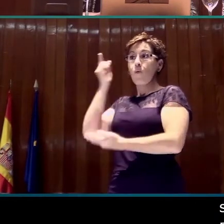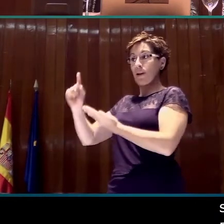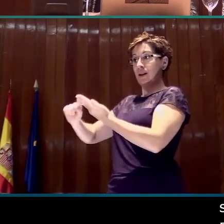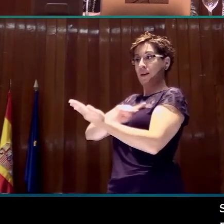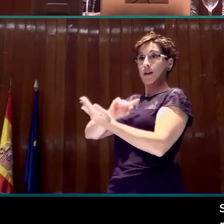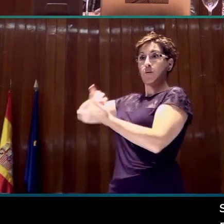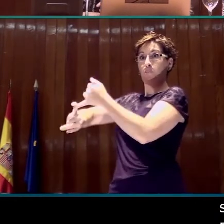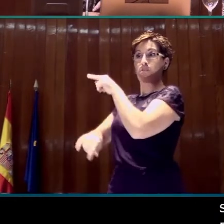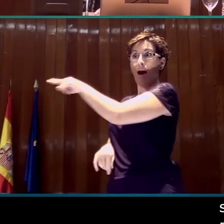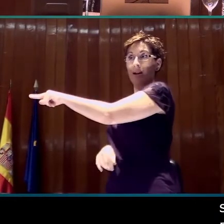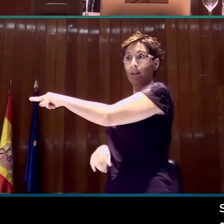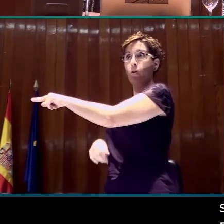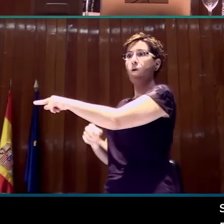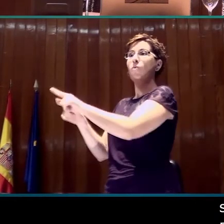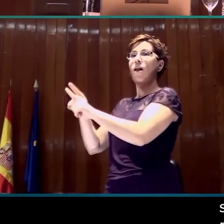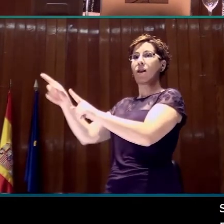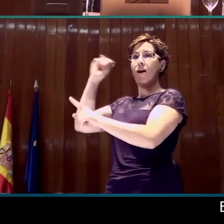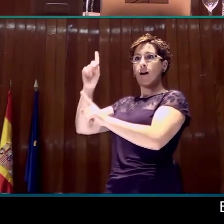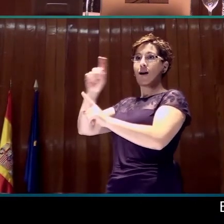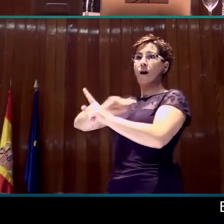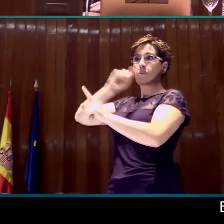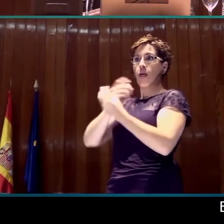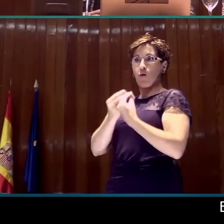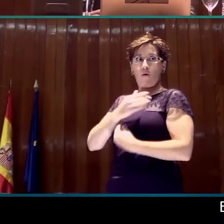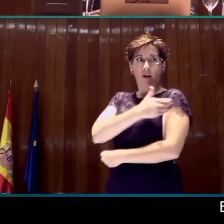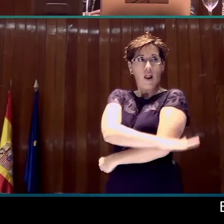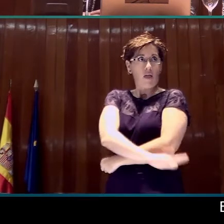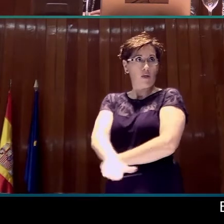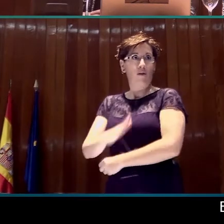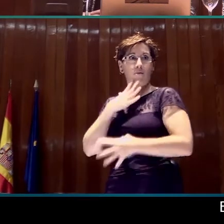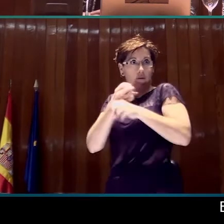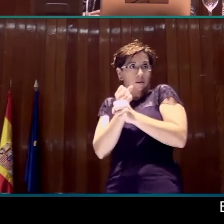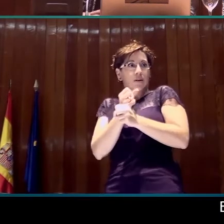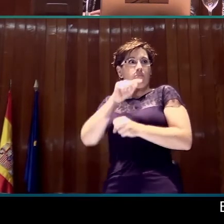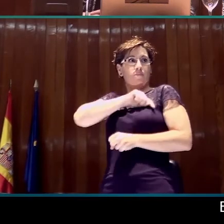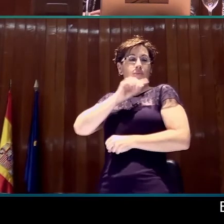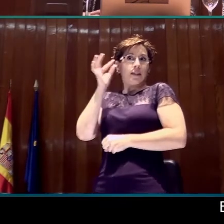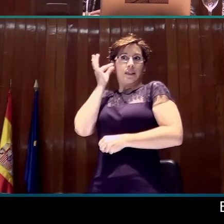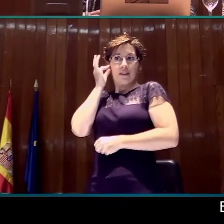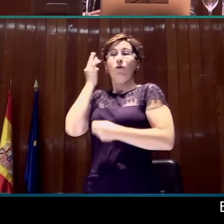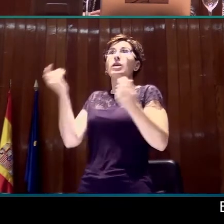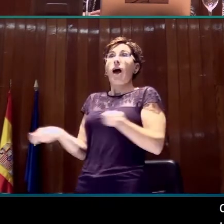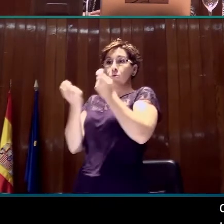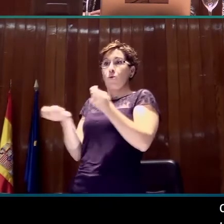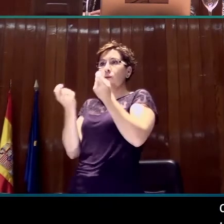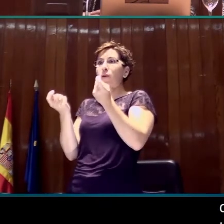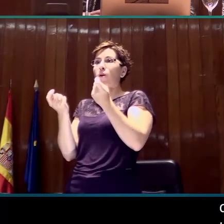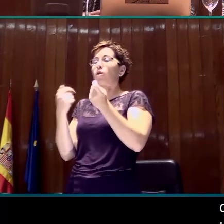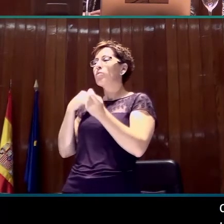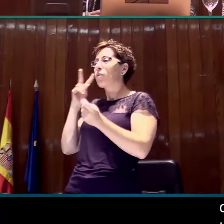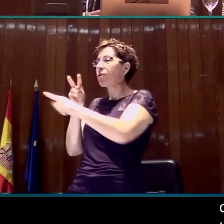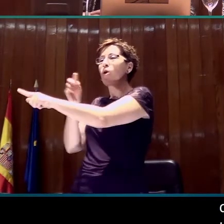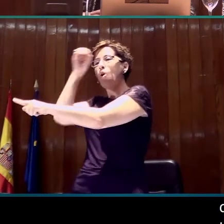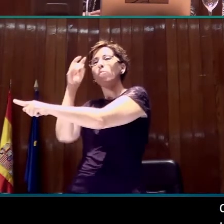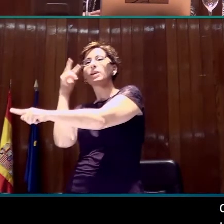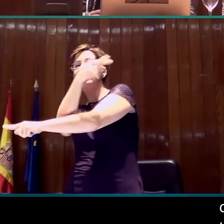presencia de los menores. En la consulta realizada a las personas sordas, lo que se ha obtenido es una valoración negativa del actual